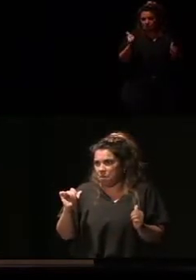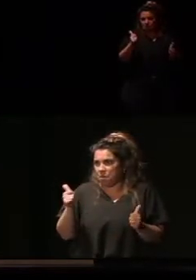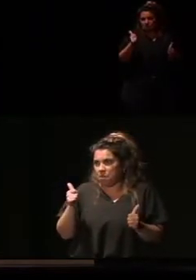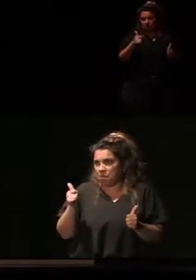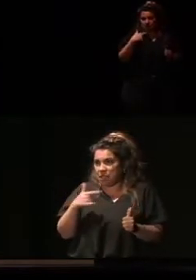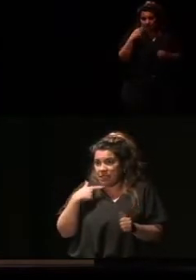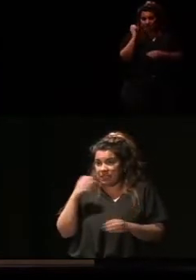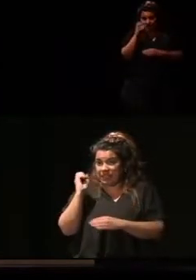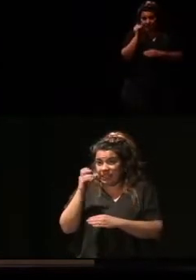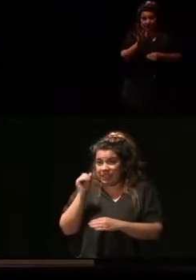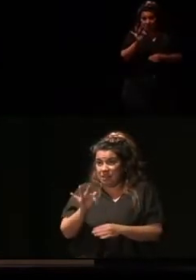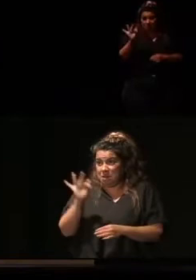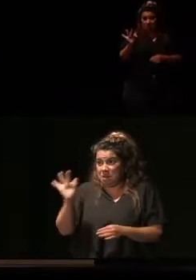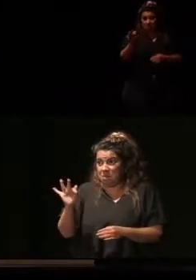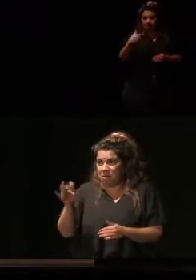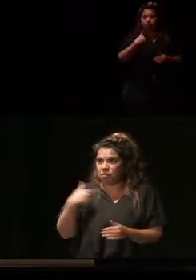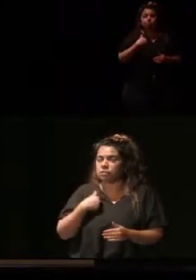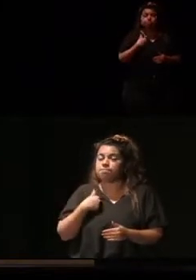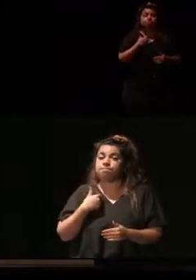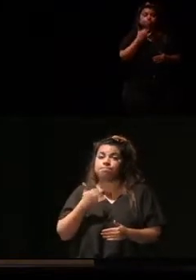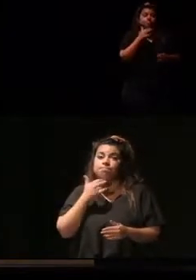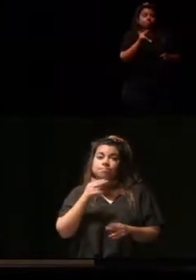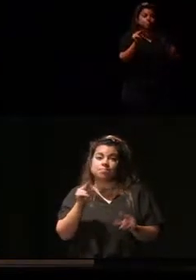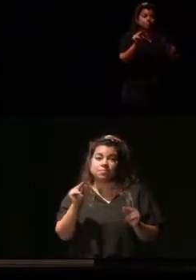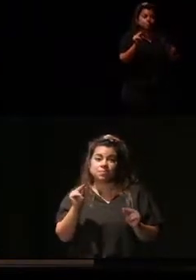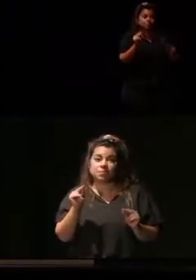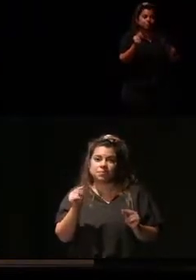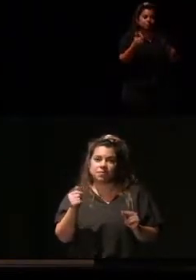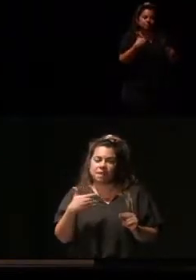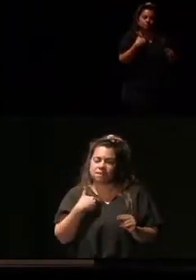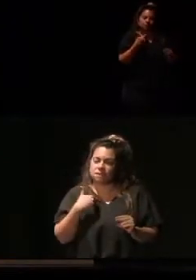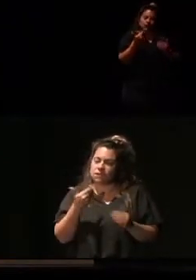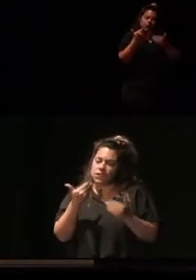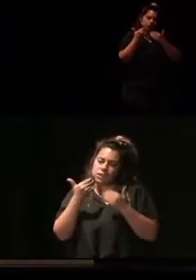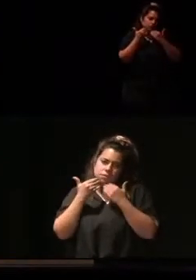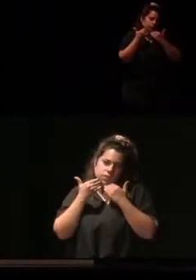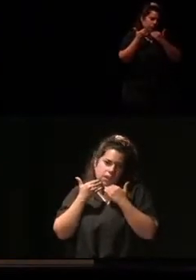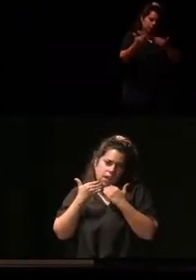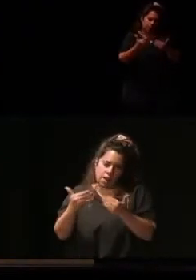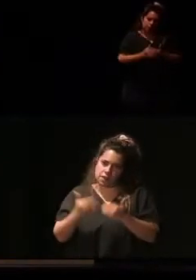ponencia. Yo, para terminar, por supuesto, darle las gracias.